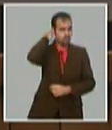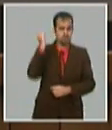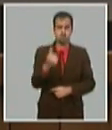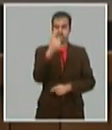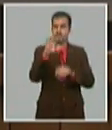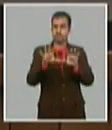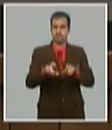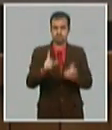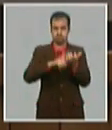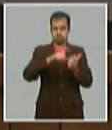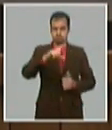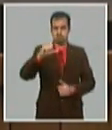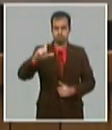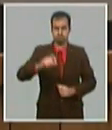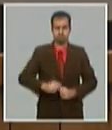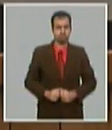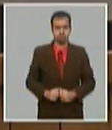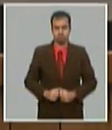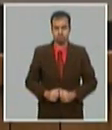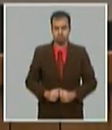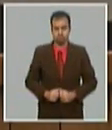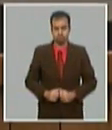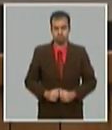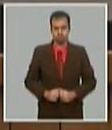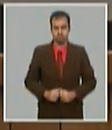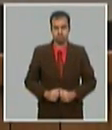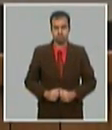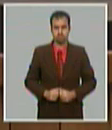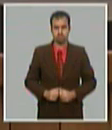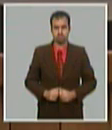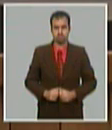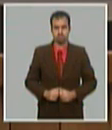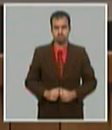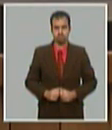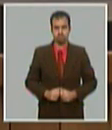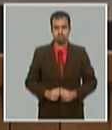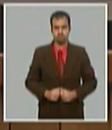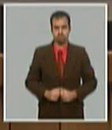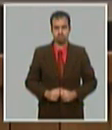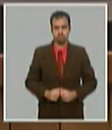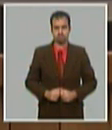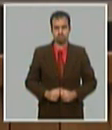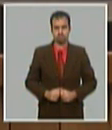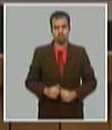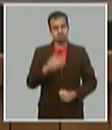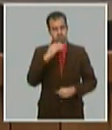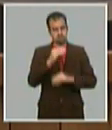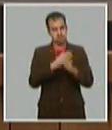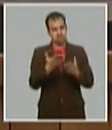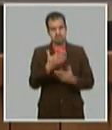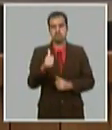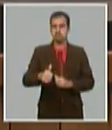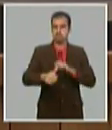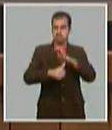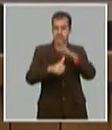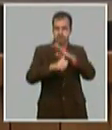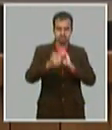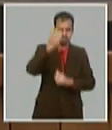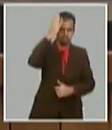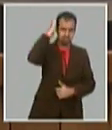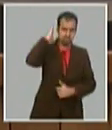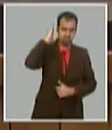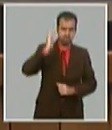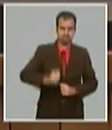Central del Partido Comunista de Cuba, compañero Miguel Díaz Canel Bermúdez, presidente de la República,